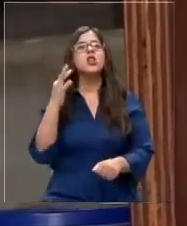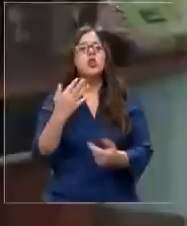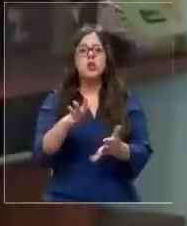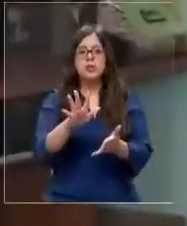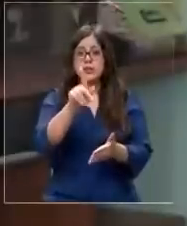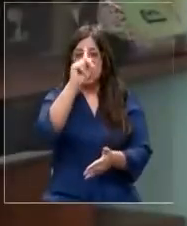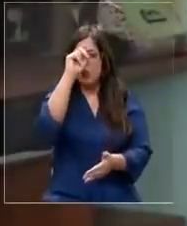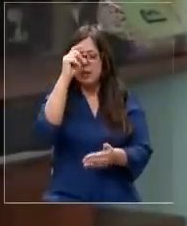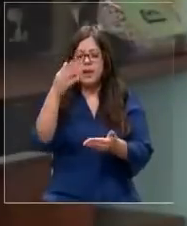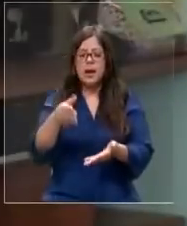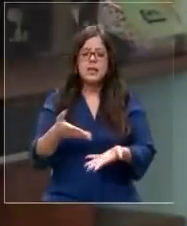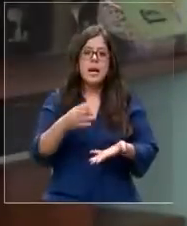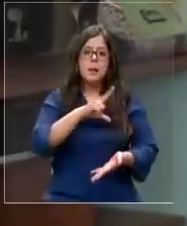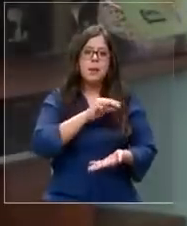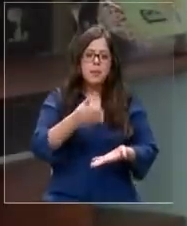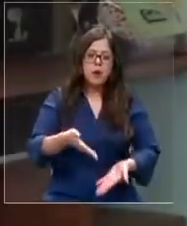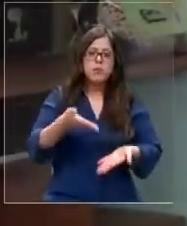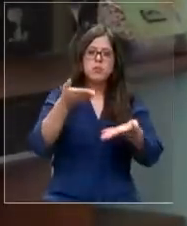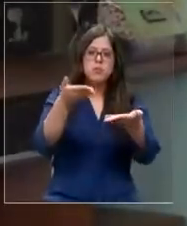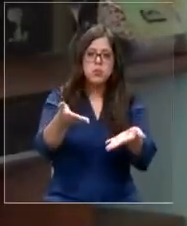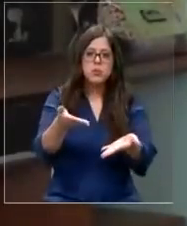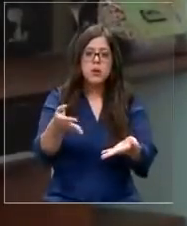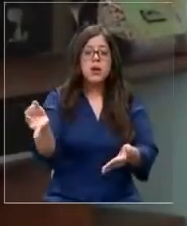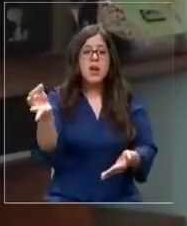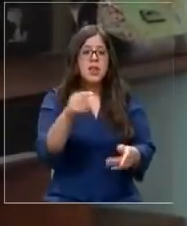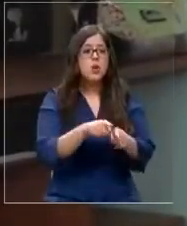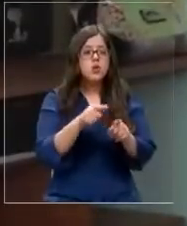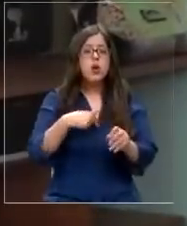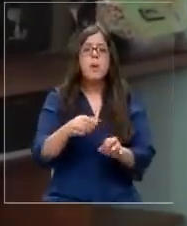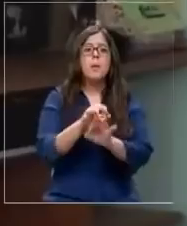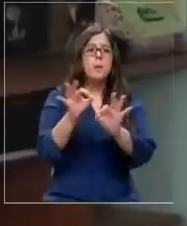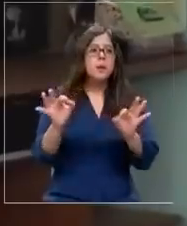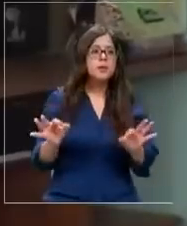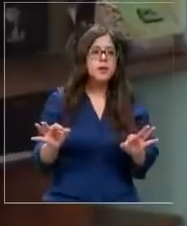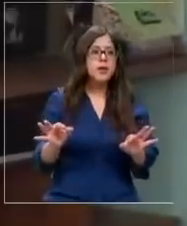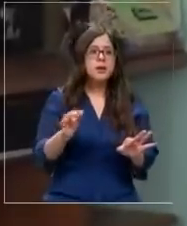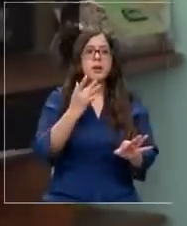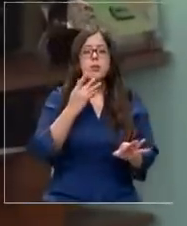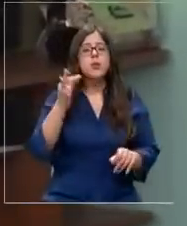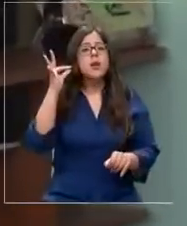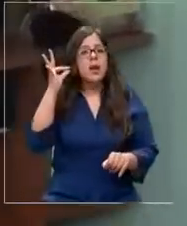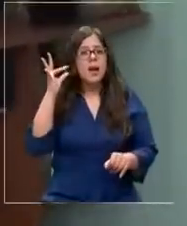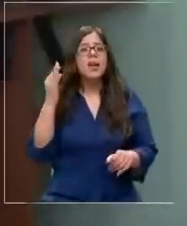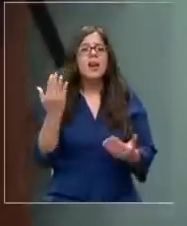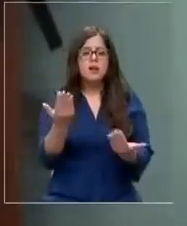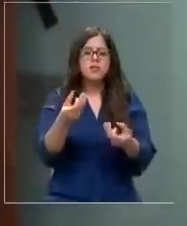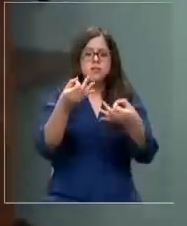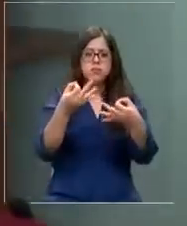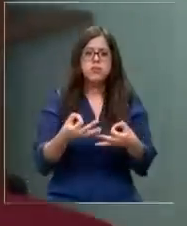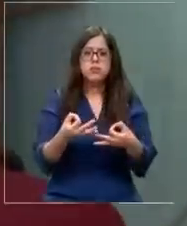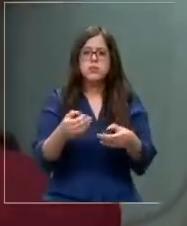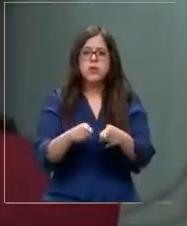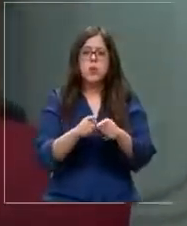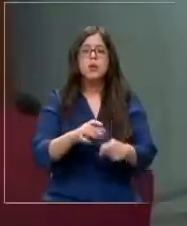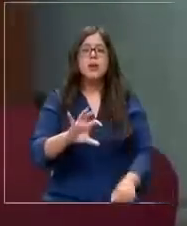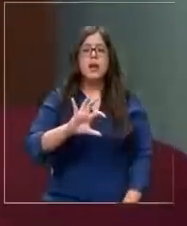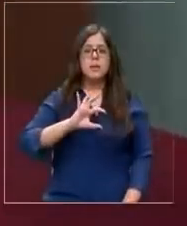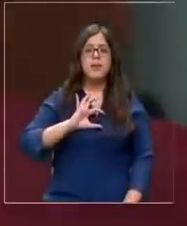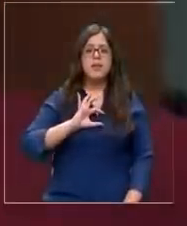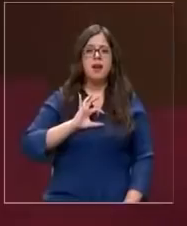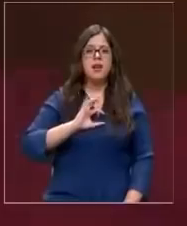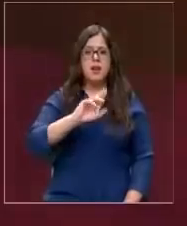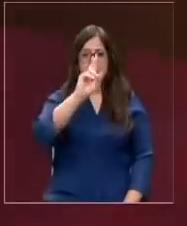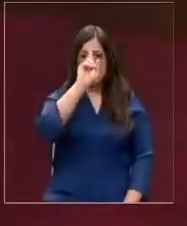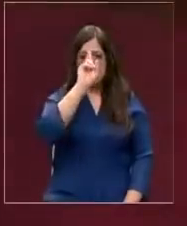Centro de Salud. Y dijo, voy a ser una excepción, dijo, porque ella se lo merece y le entregó esta medalla de honor